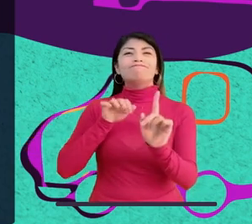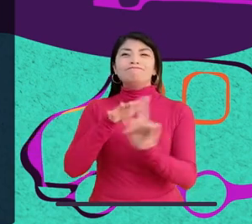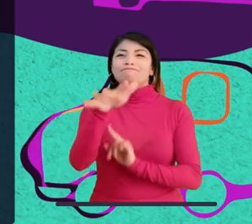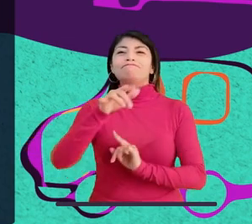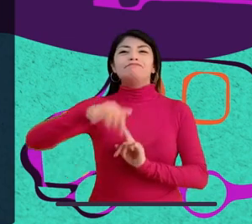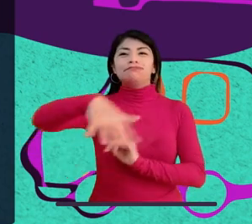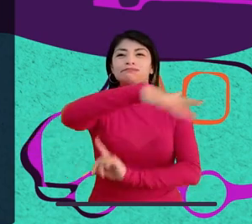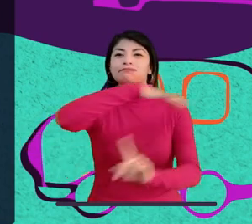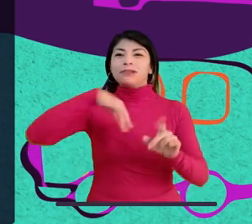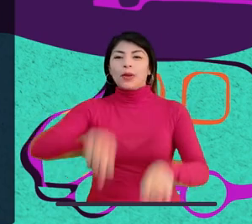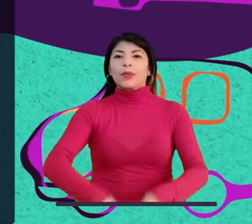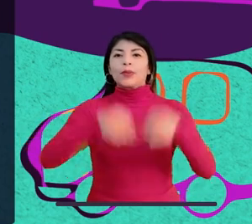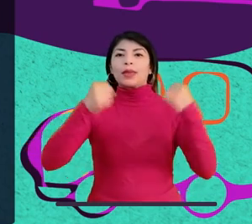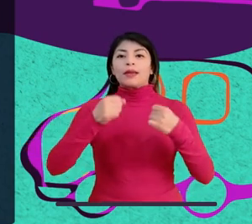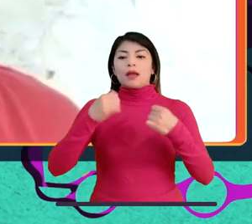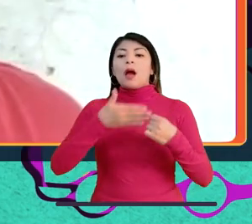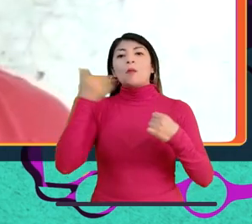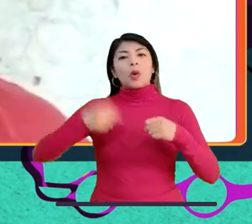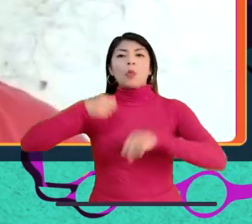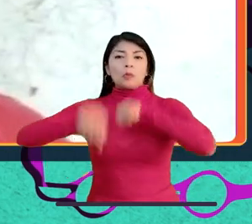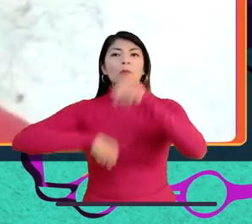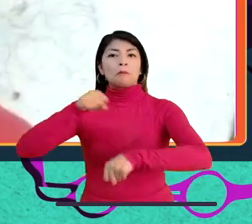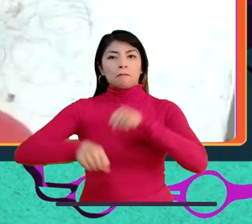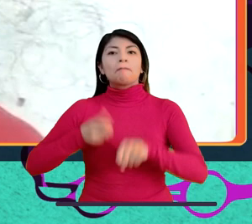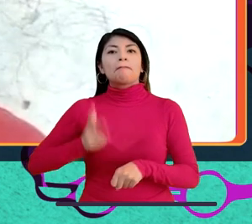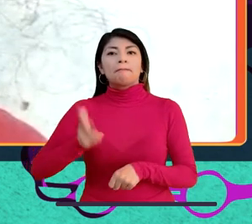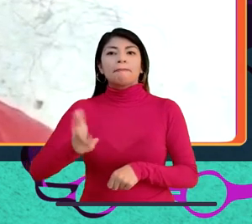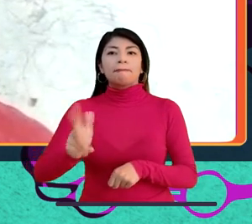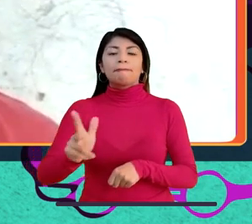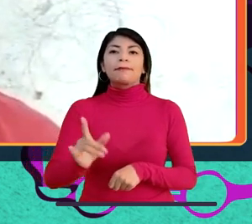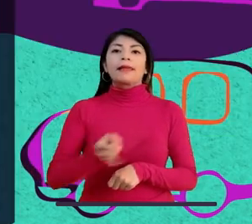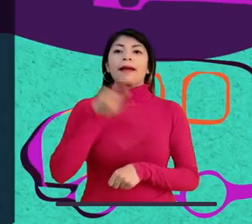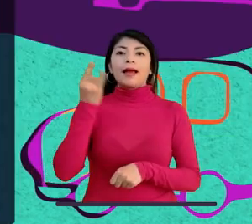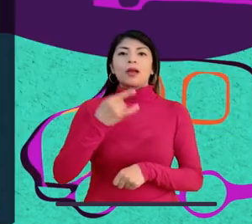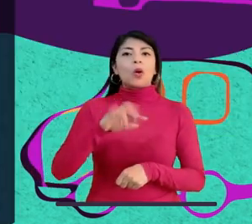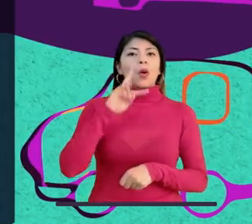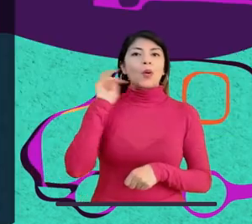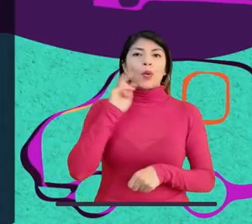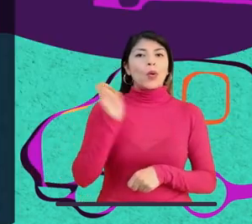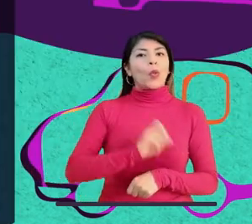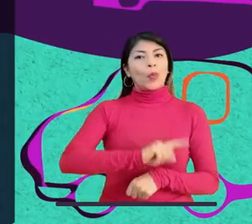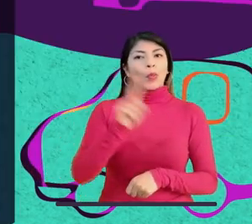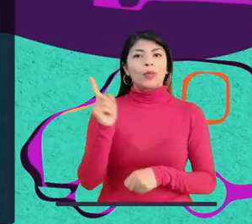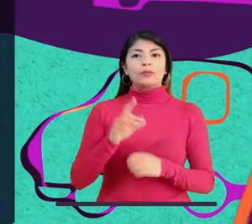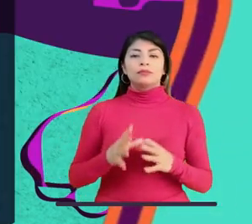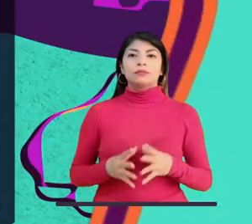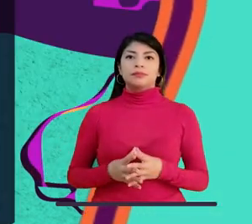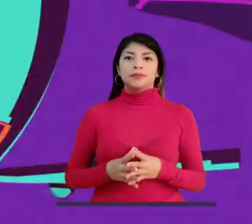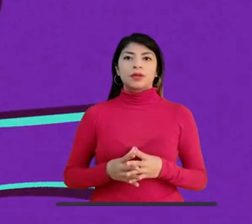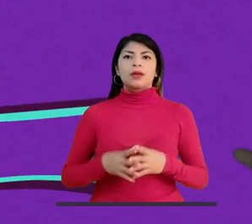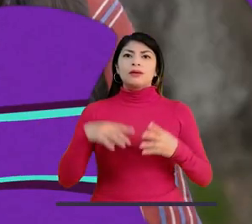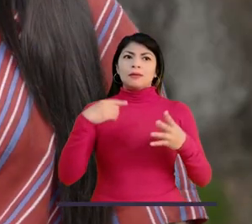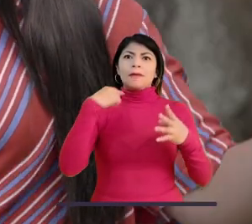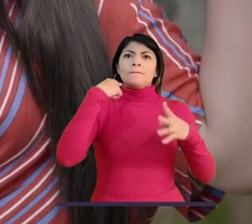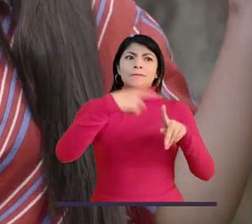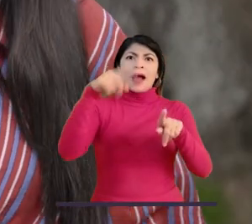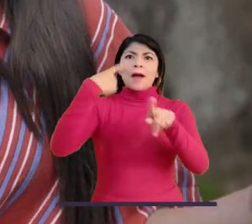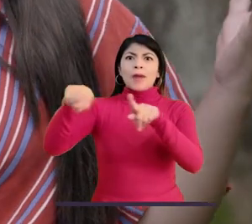CO2 y daña la atmósfera. Transportándome en bicicleta o caminando. No consumiendo tanta carne de res.